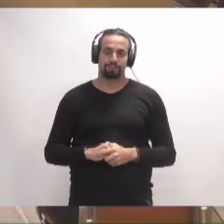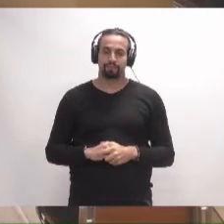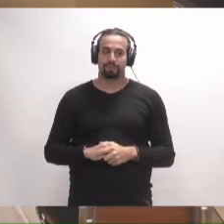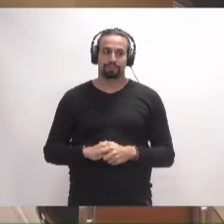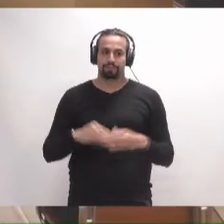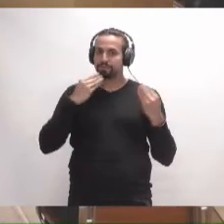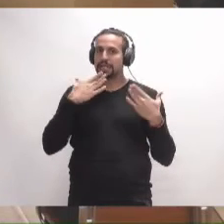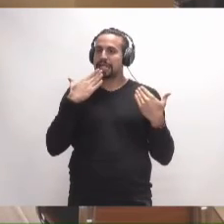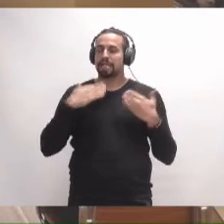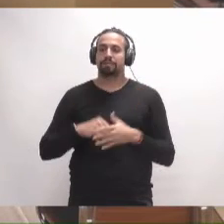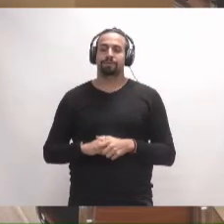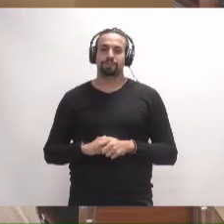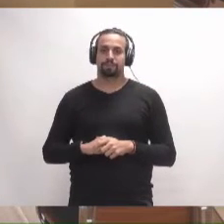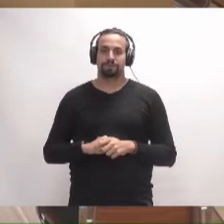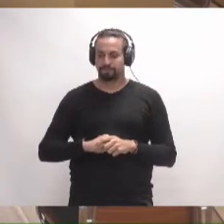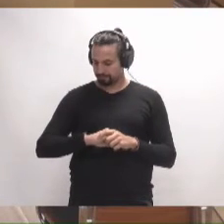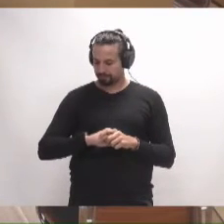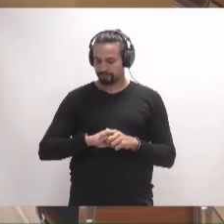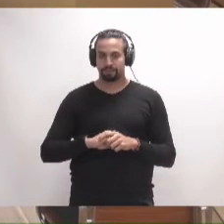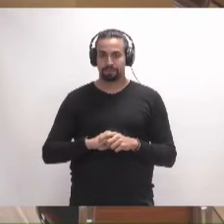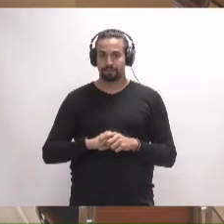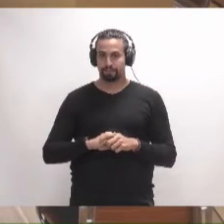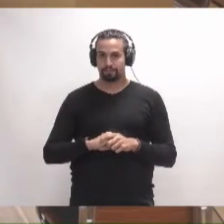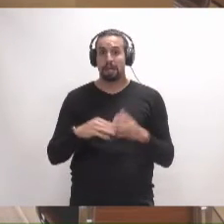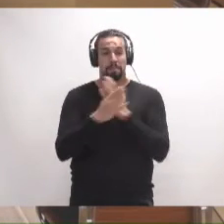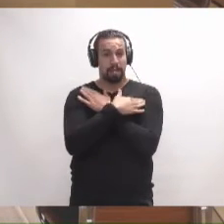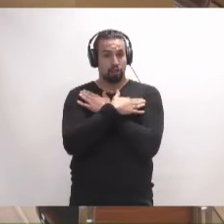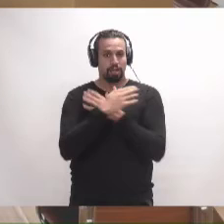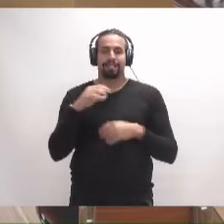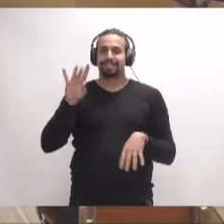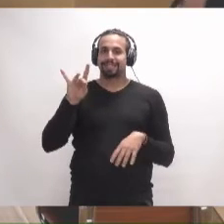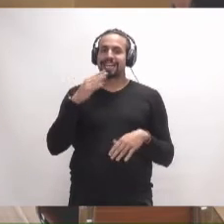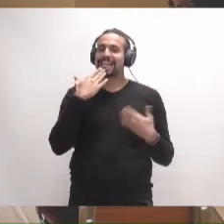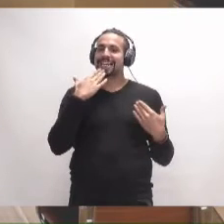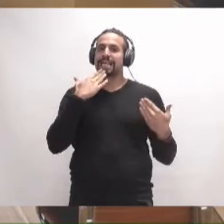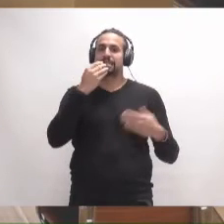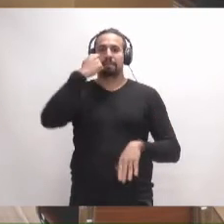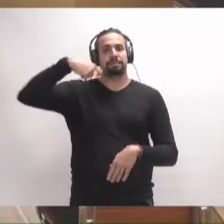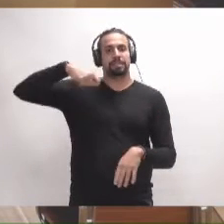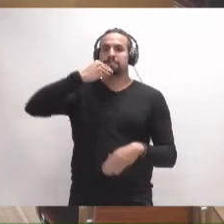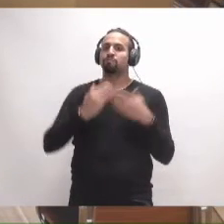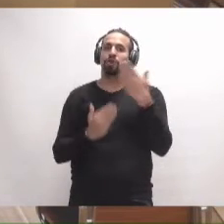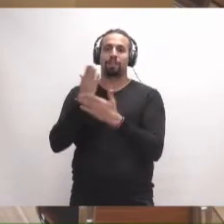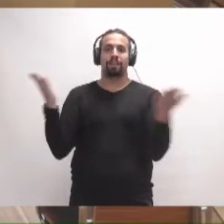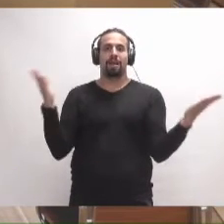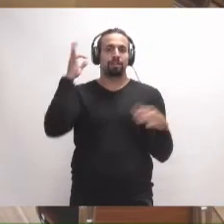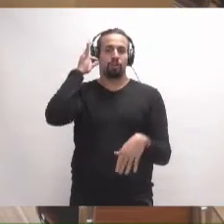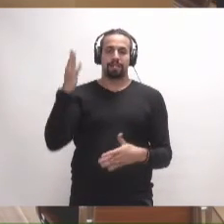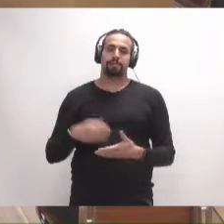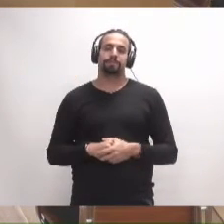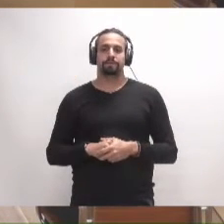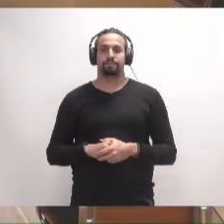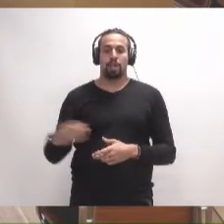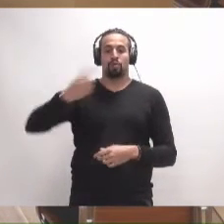Muy bien, gracias. Tiene la palabra María José Velda, entiendo. Sí, gracias, Presidente, y buenos días a todas. Desde